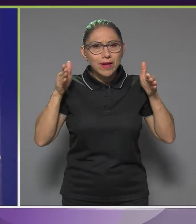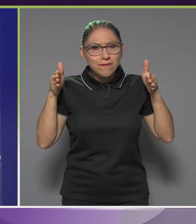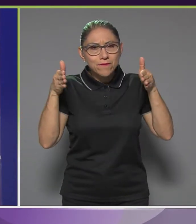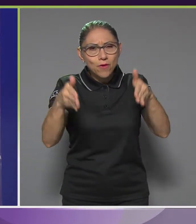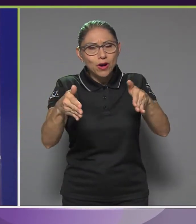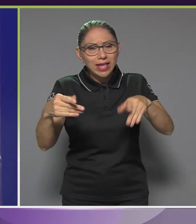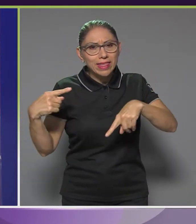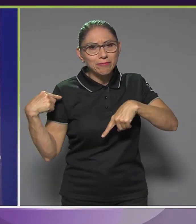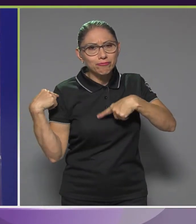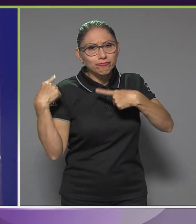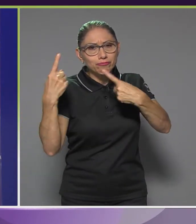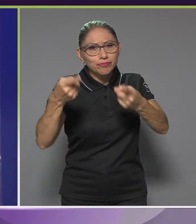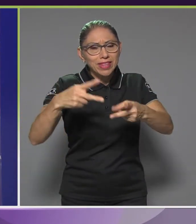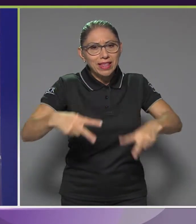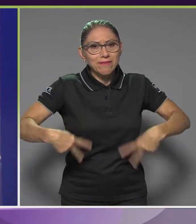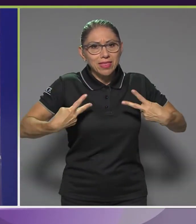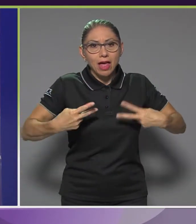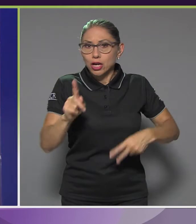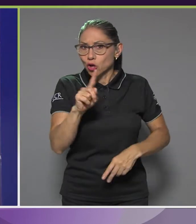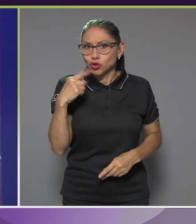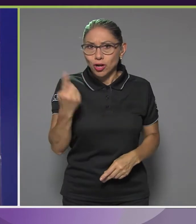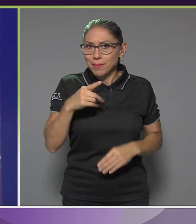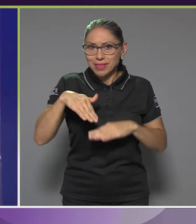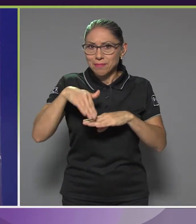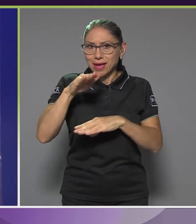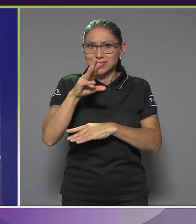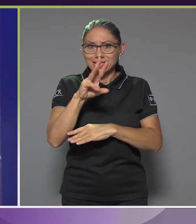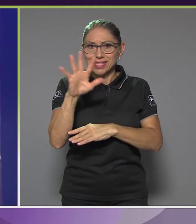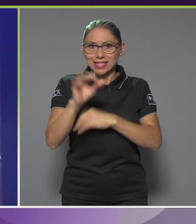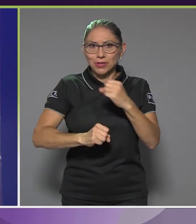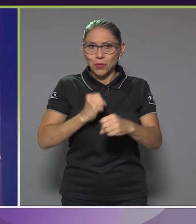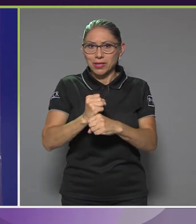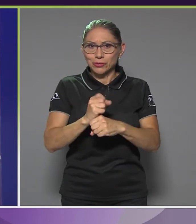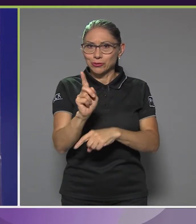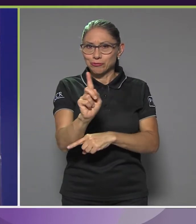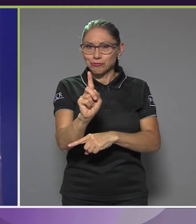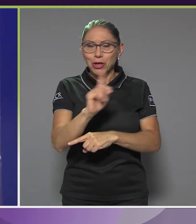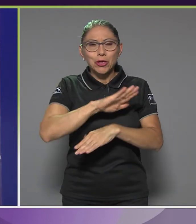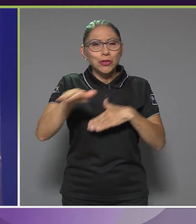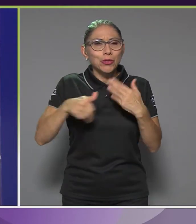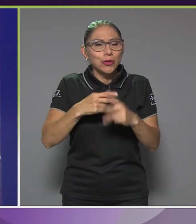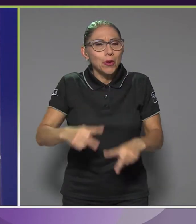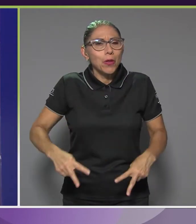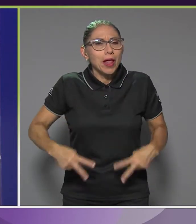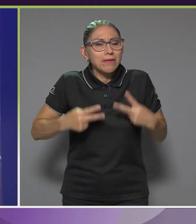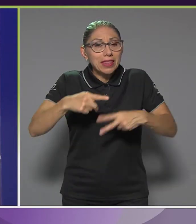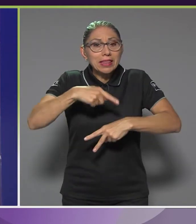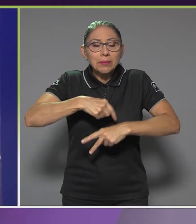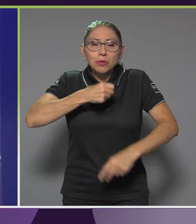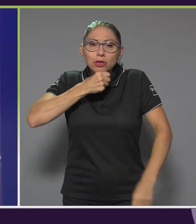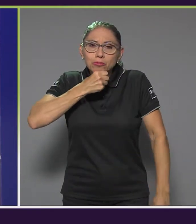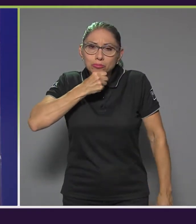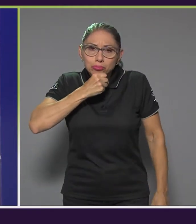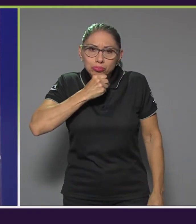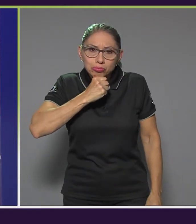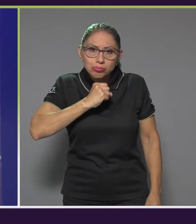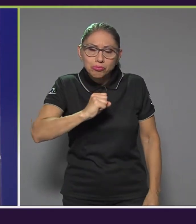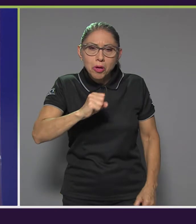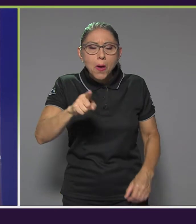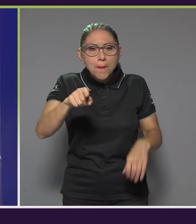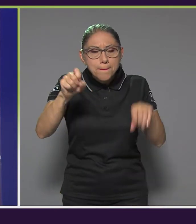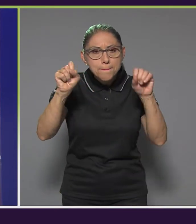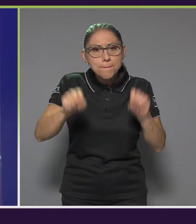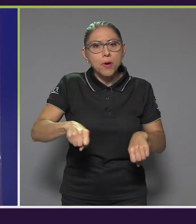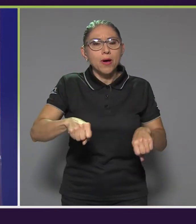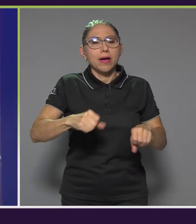¿verdad? No solo cuando ya tienes más de 65, sino a lo largo de toda la vida, mientras estás envejeciendo, tener la posibilidad